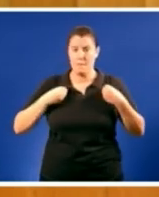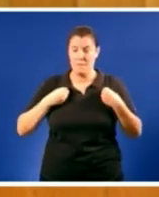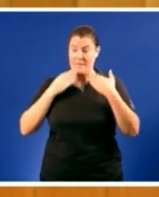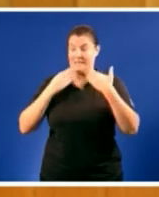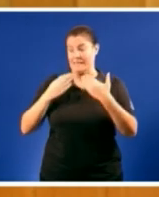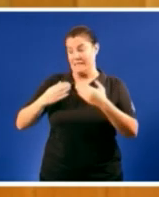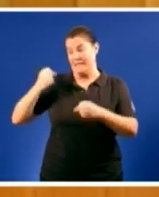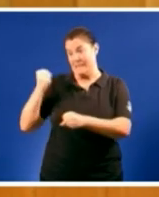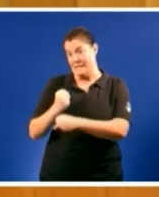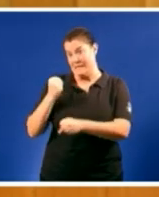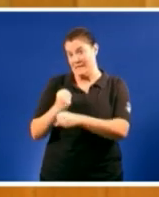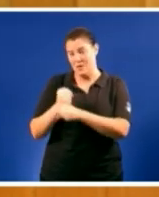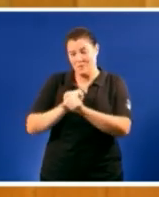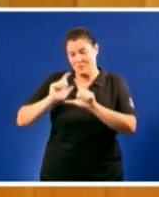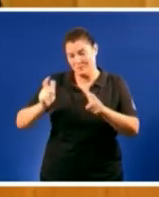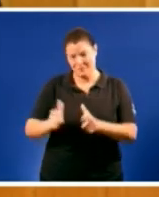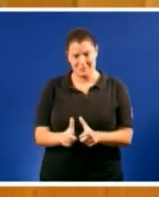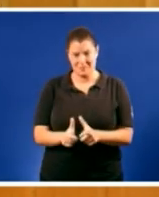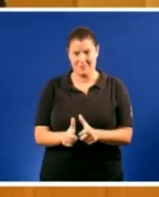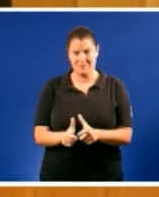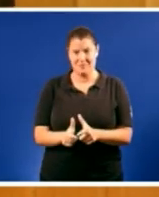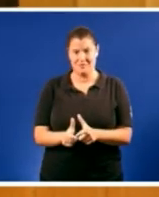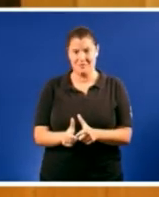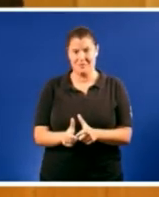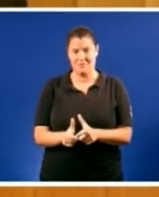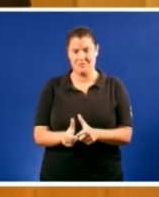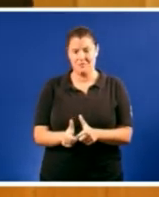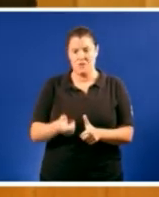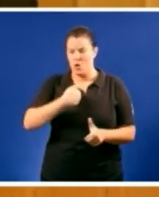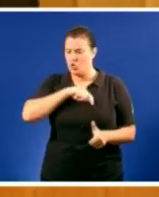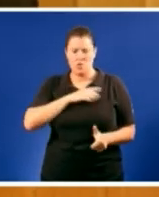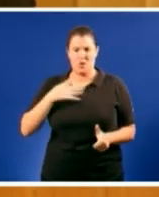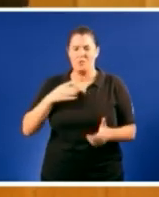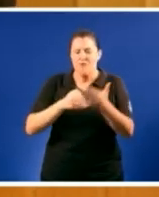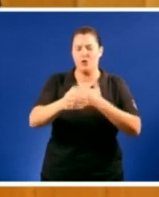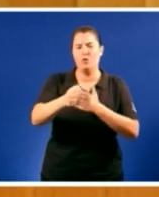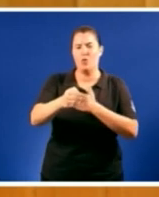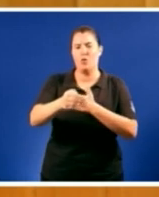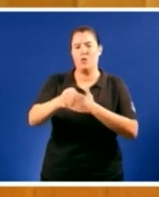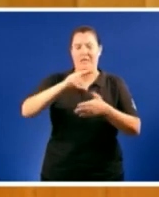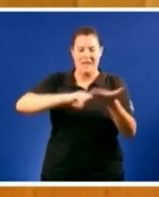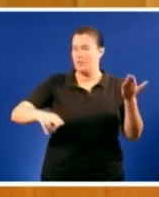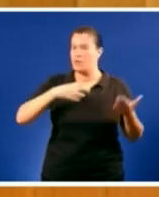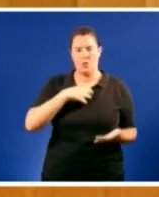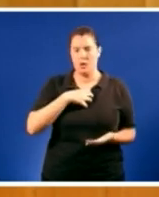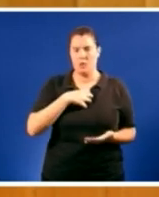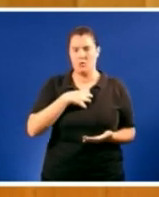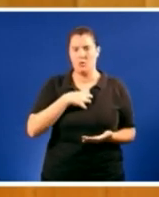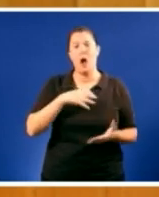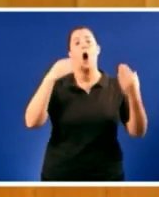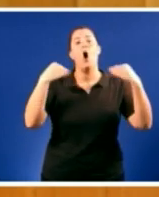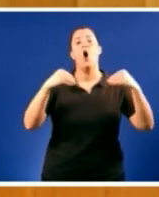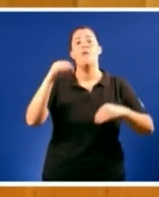é xa unha minoría nos non queremos ese futuro para Galiza a mocidade galega